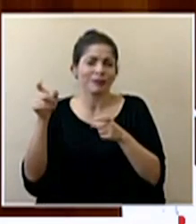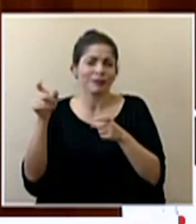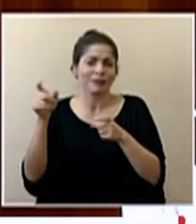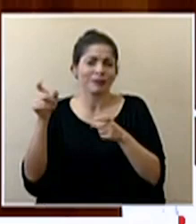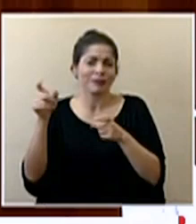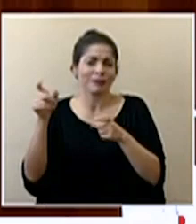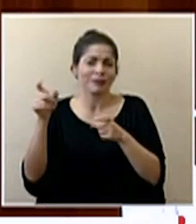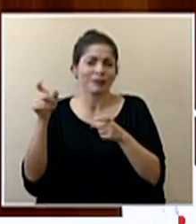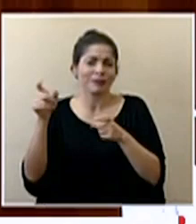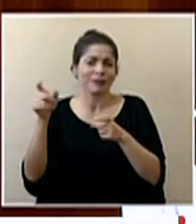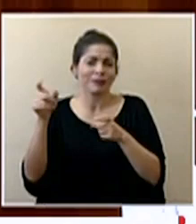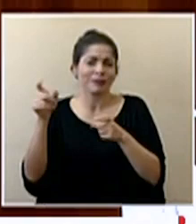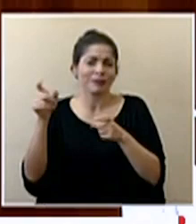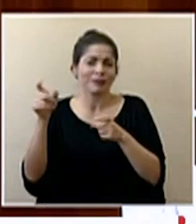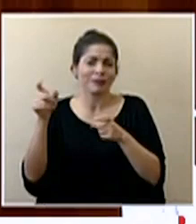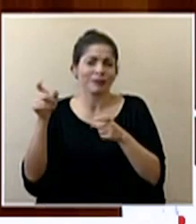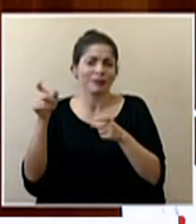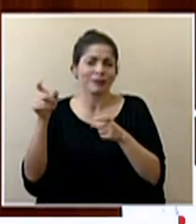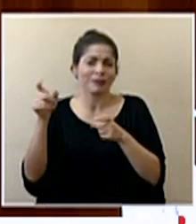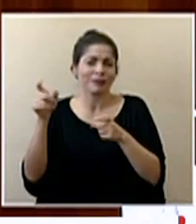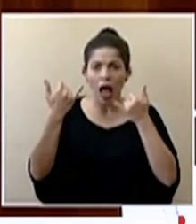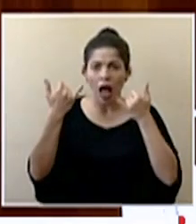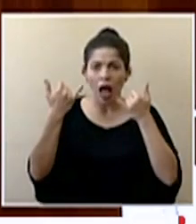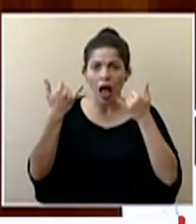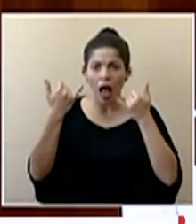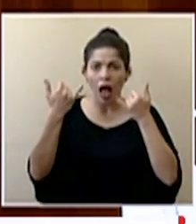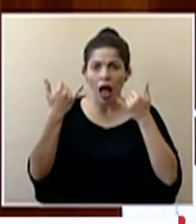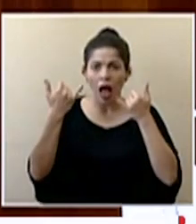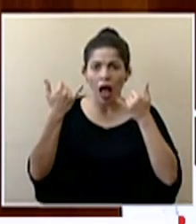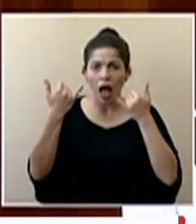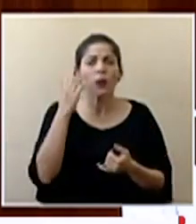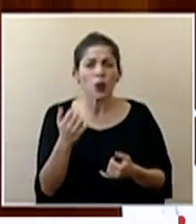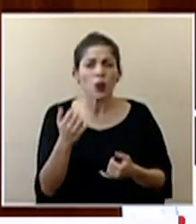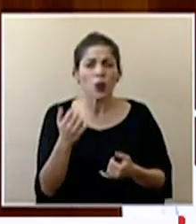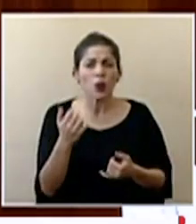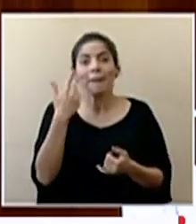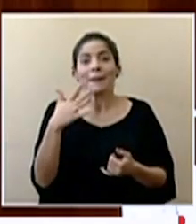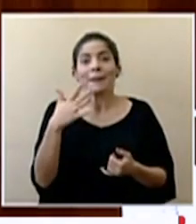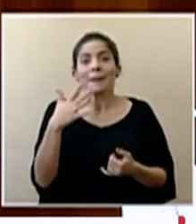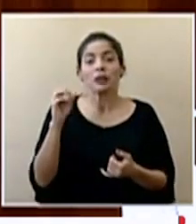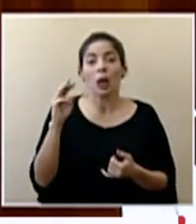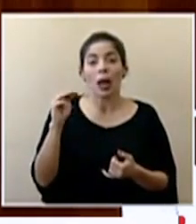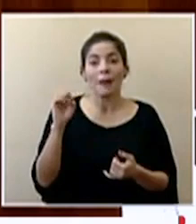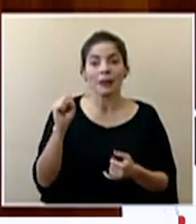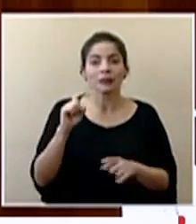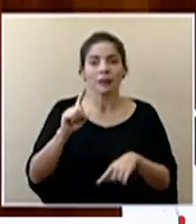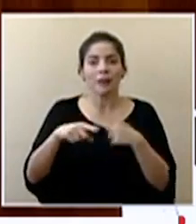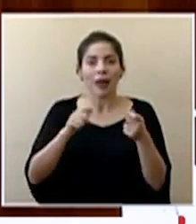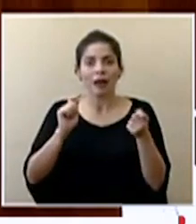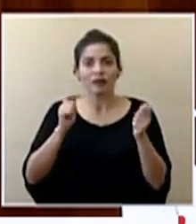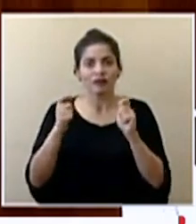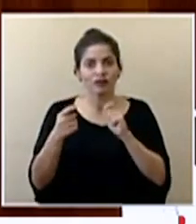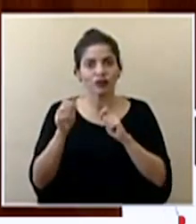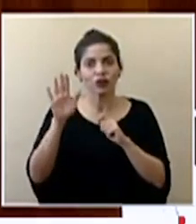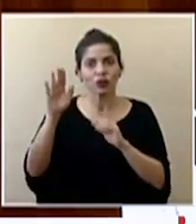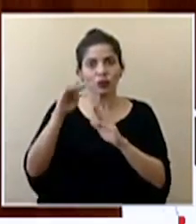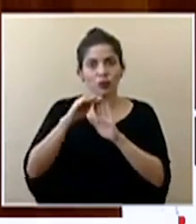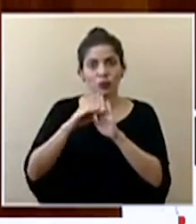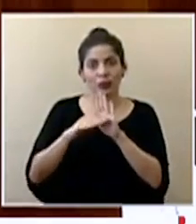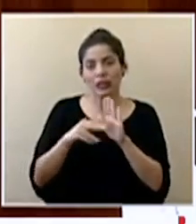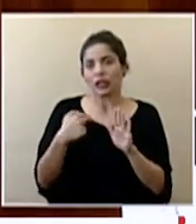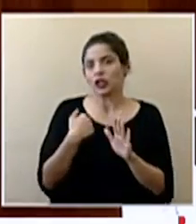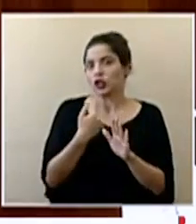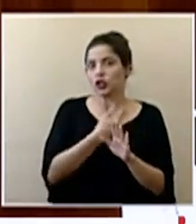actualizando los lineamientos estamos analizando porque parece que la OMS también va a actualizar sus lineamientos estamos completamente